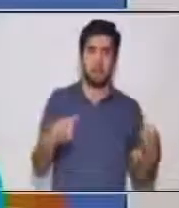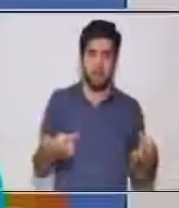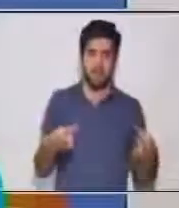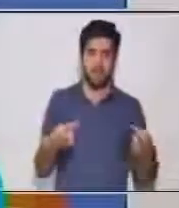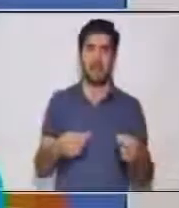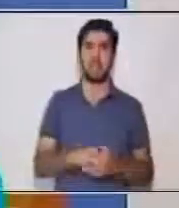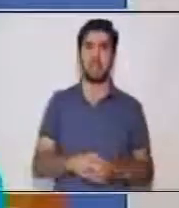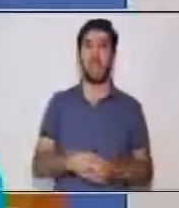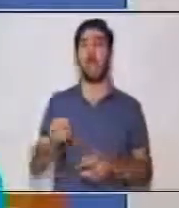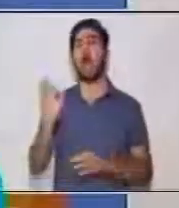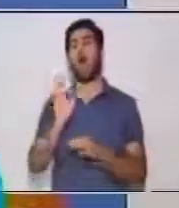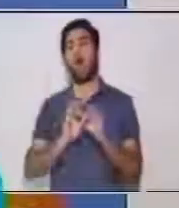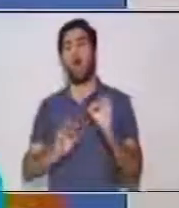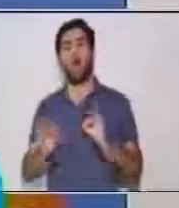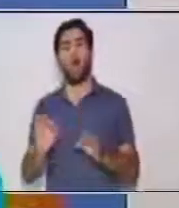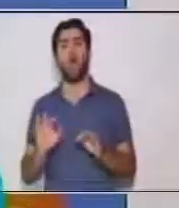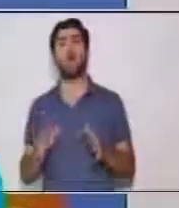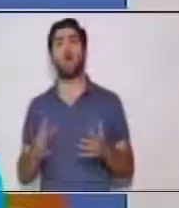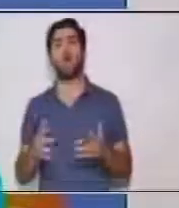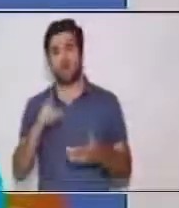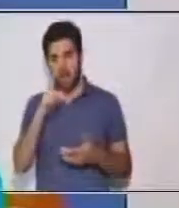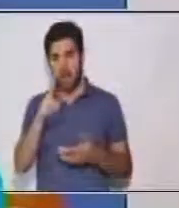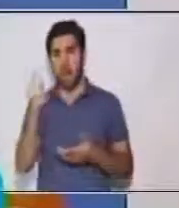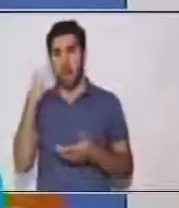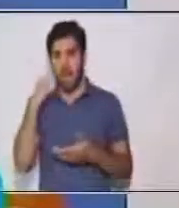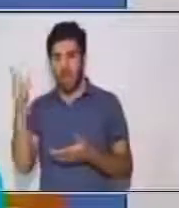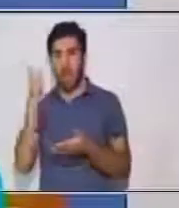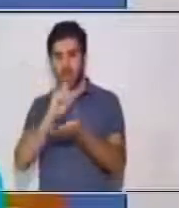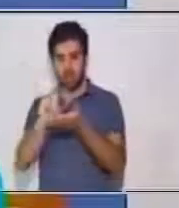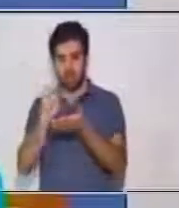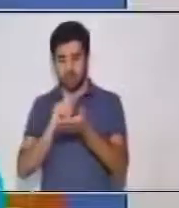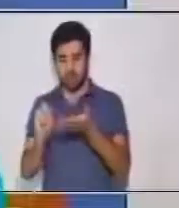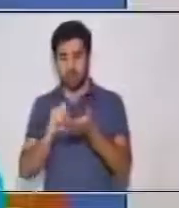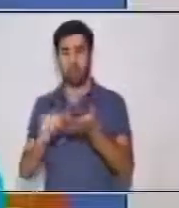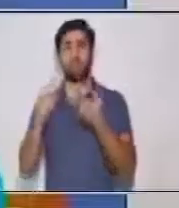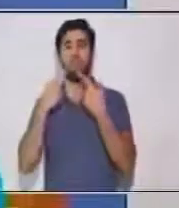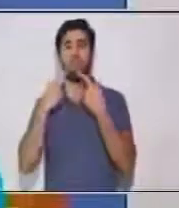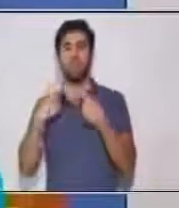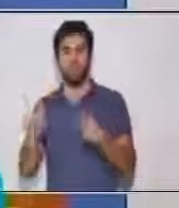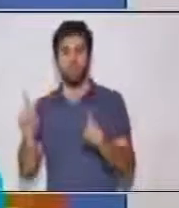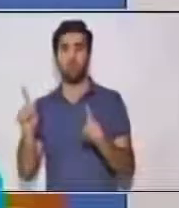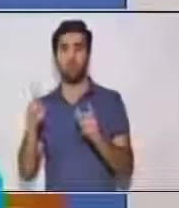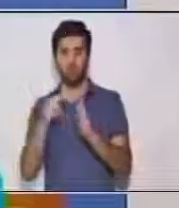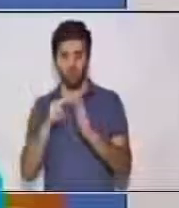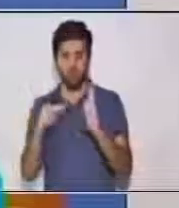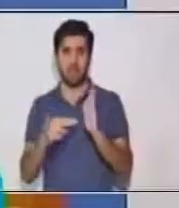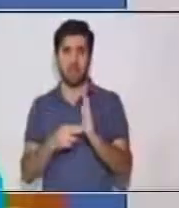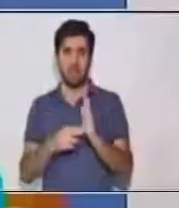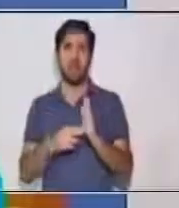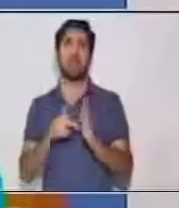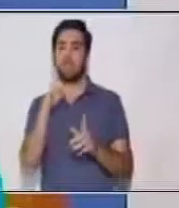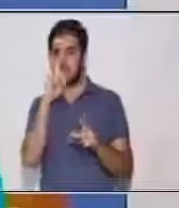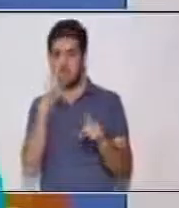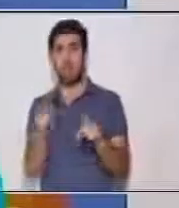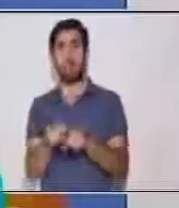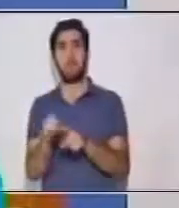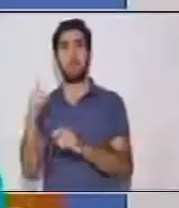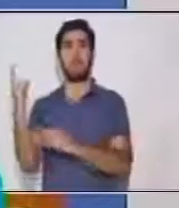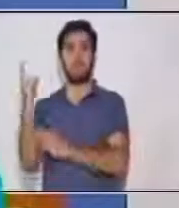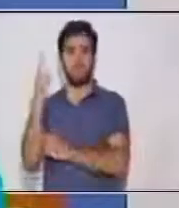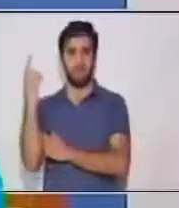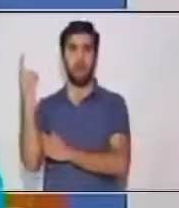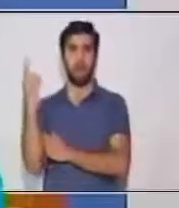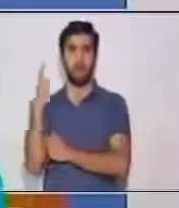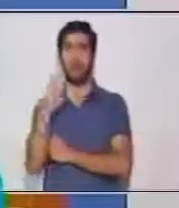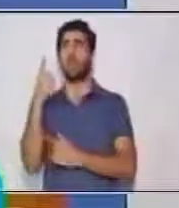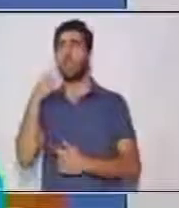nos poníamos a redactar las noticias? Esto es muy importante también para redactar noticias. Escribir un hecho y a la